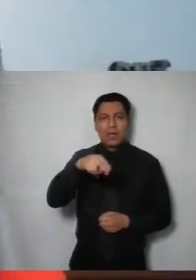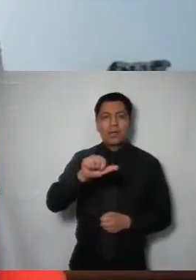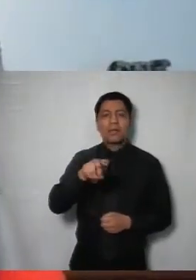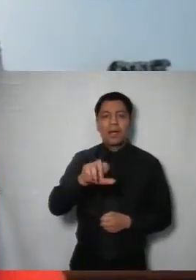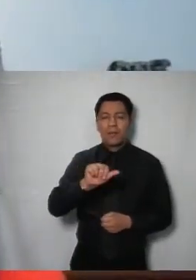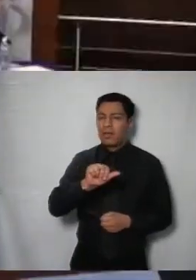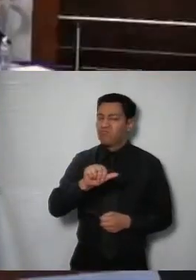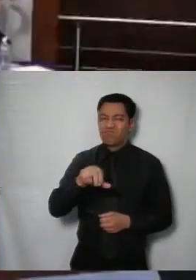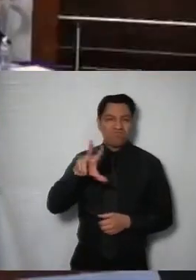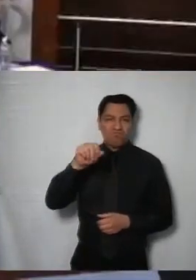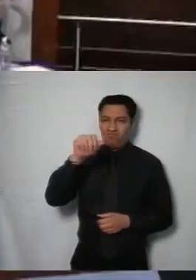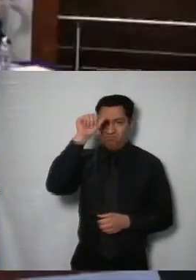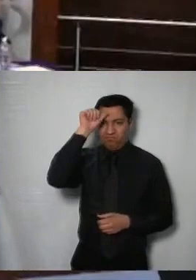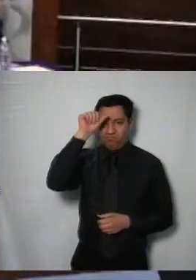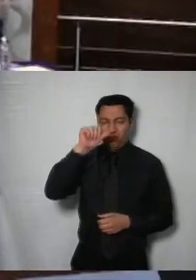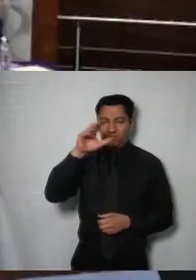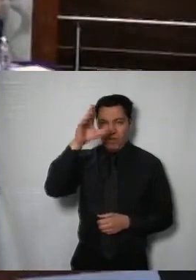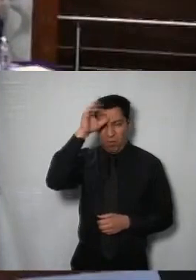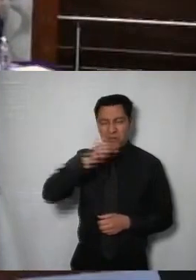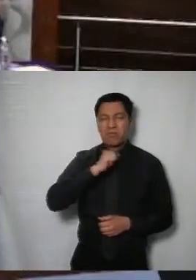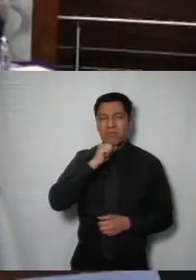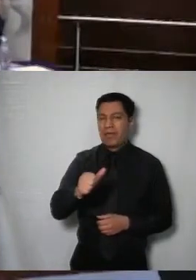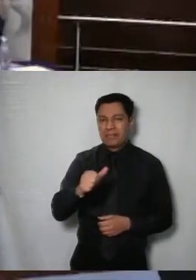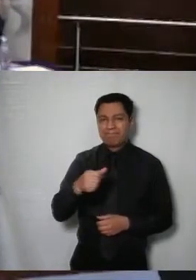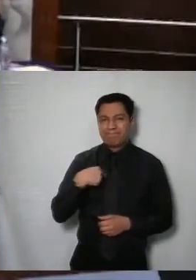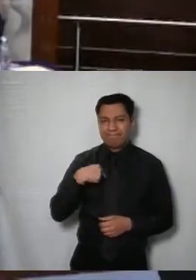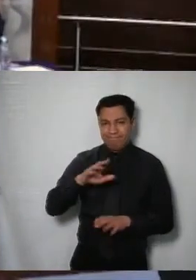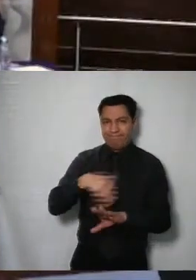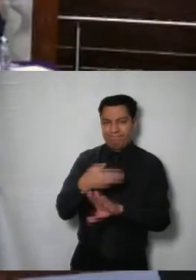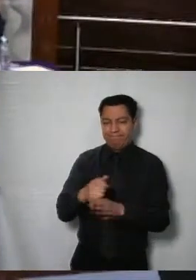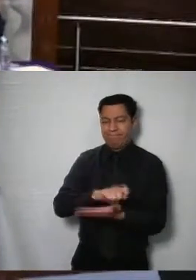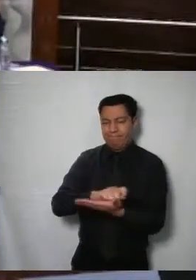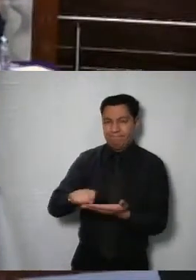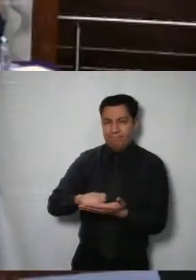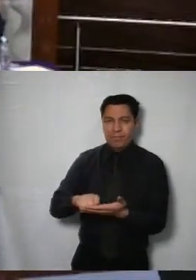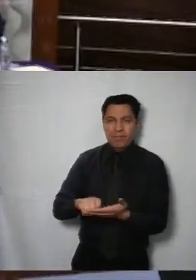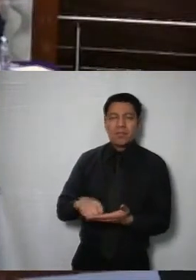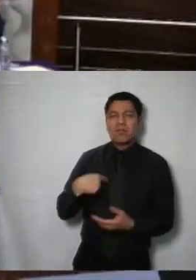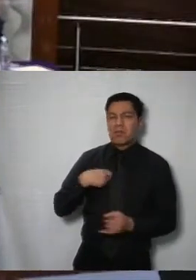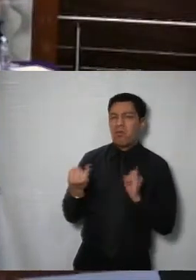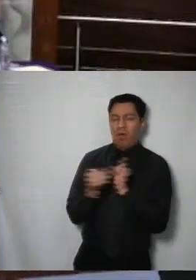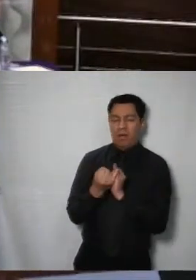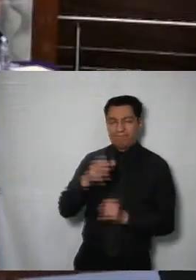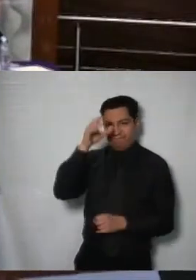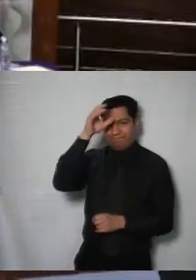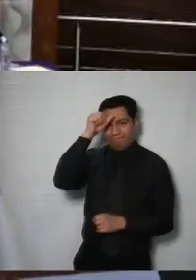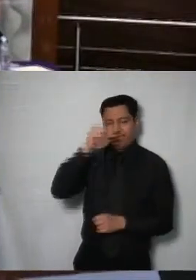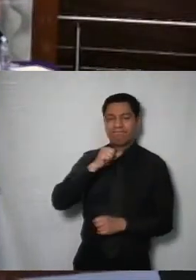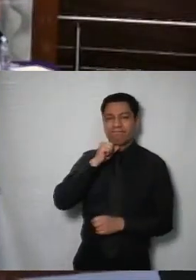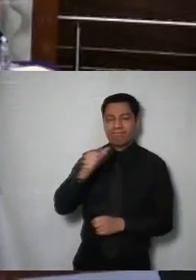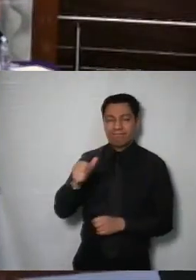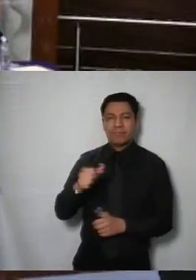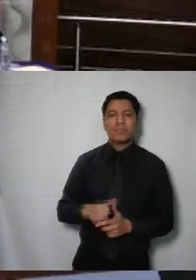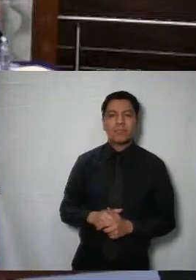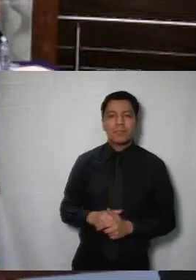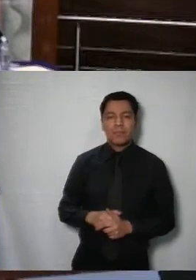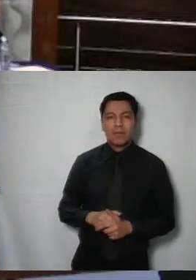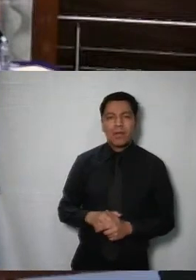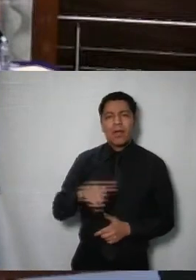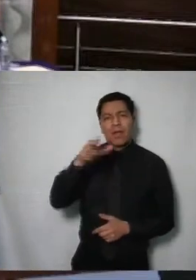en contra y presentaría voto particular comisionada San Martín en contra con voto particular comisionado Guerrero